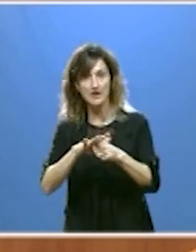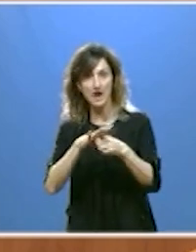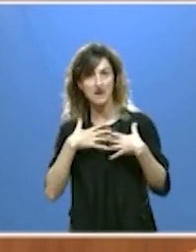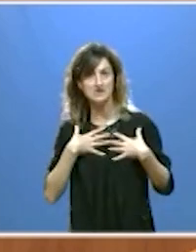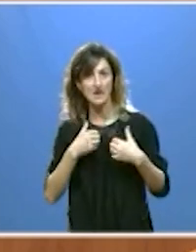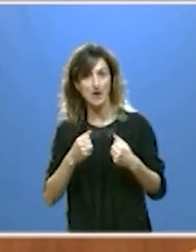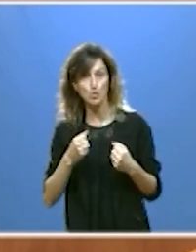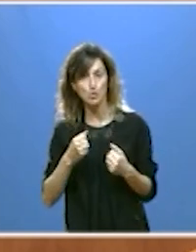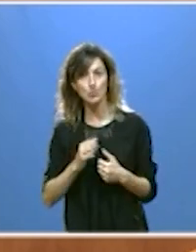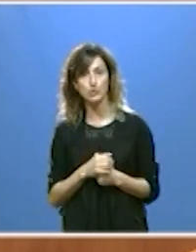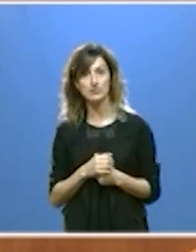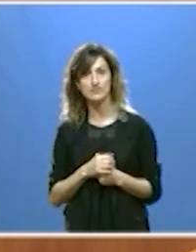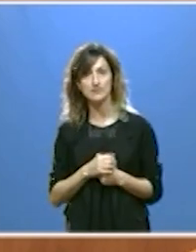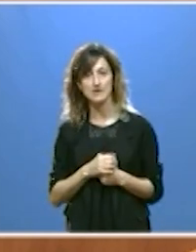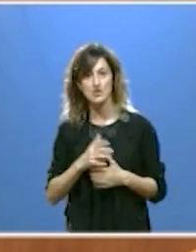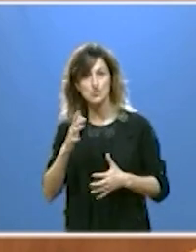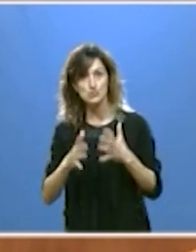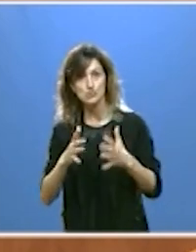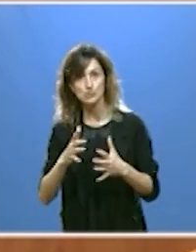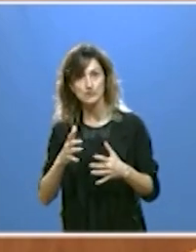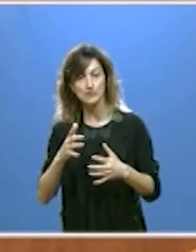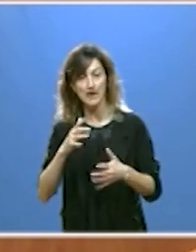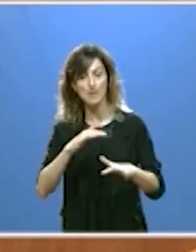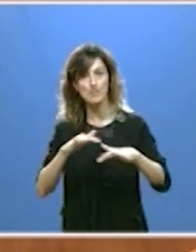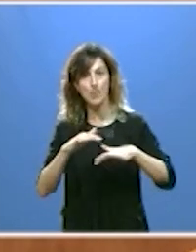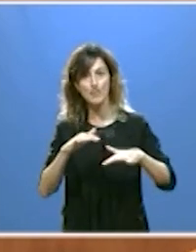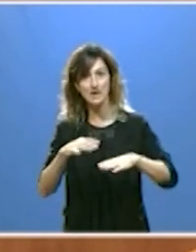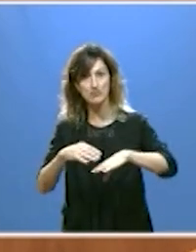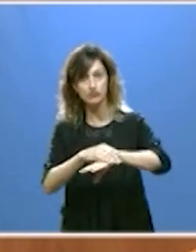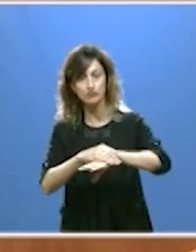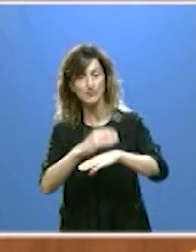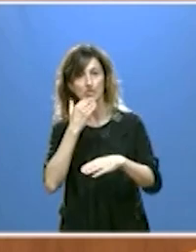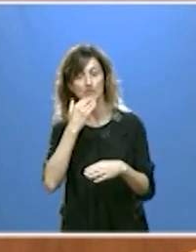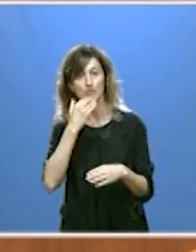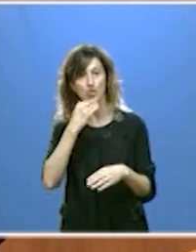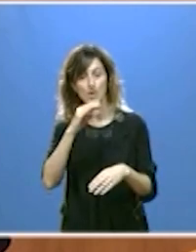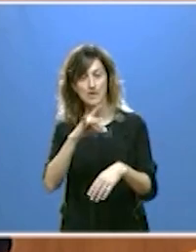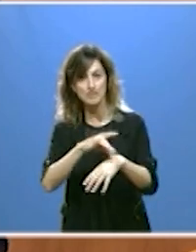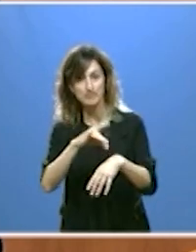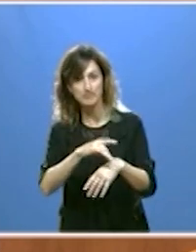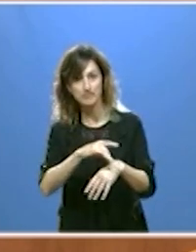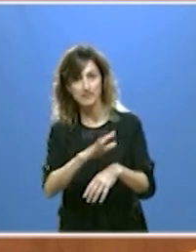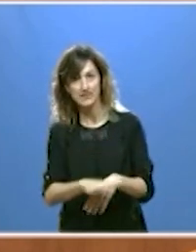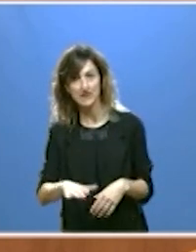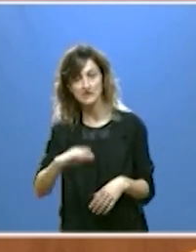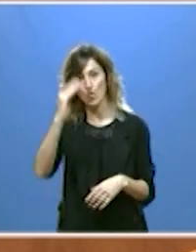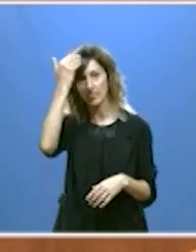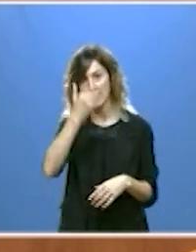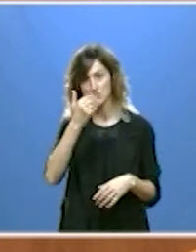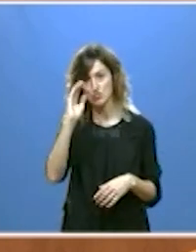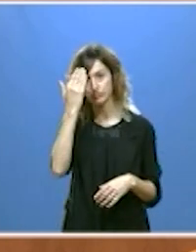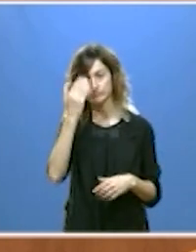nuevos exoesqueletos para facilitar la movilidad en pacientes pediátricos con problemas de daño cerebral